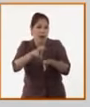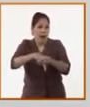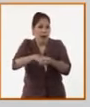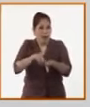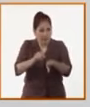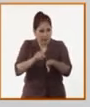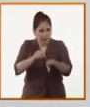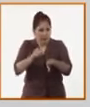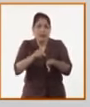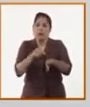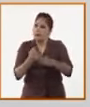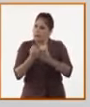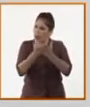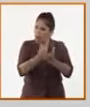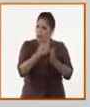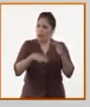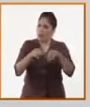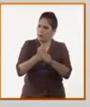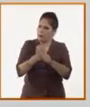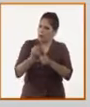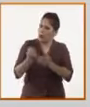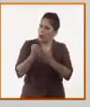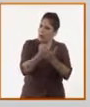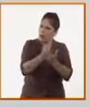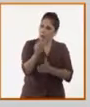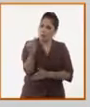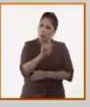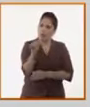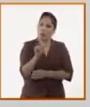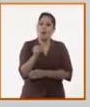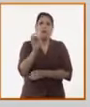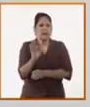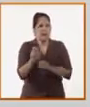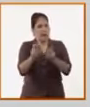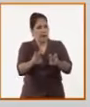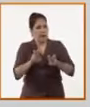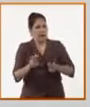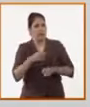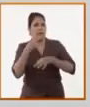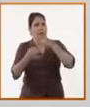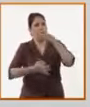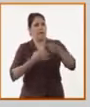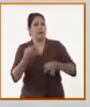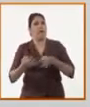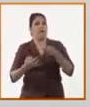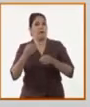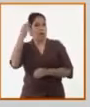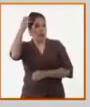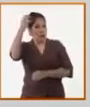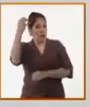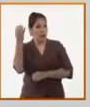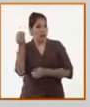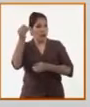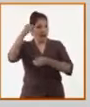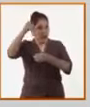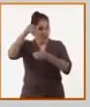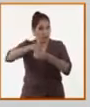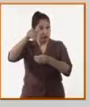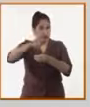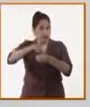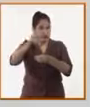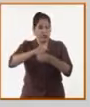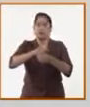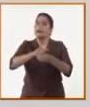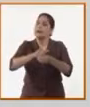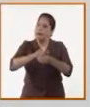conozcamos y que se explica en la asamblea y en otros escenarios, todo lo que respalda los ingresos, el presupuesto del Estado, siempre es